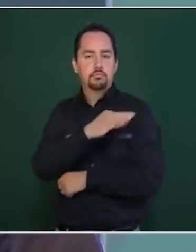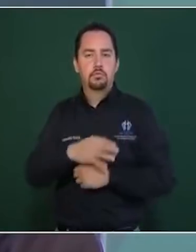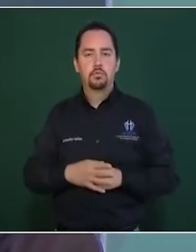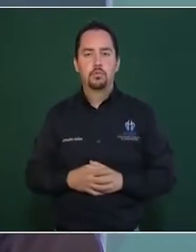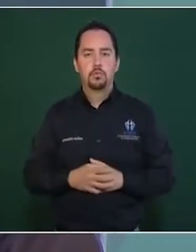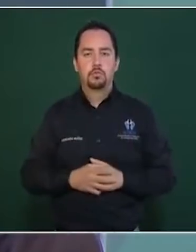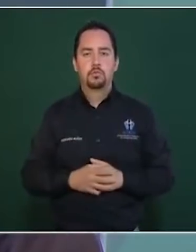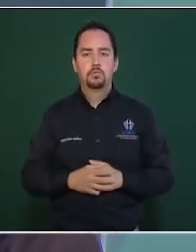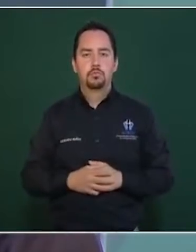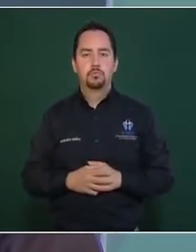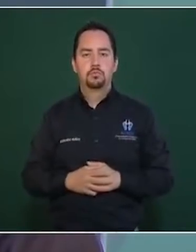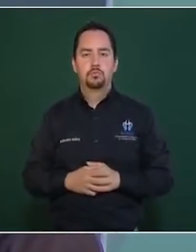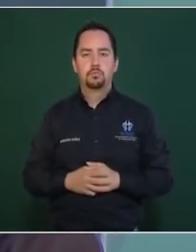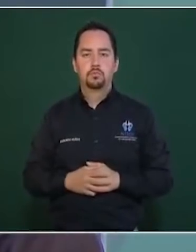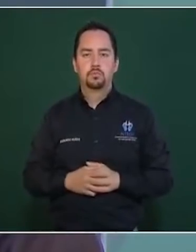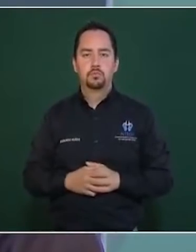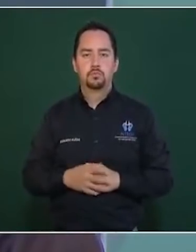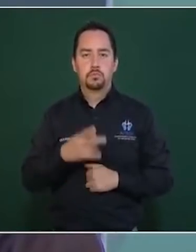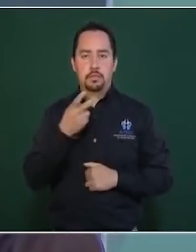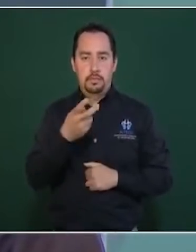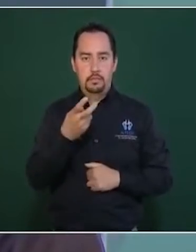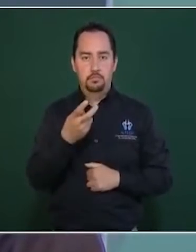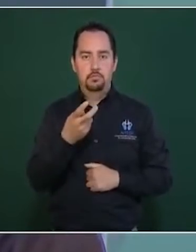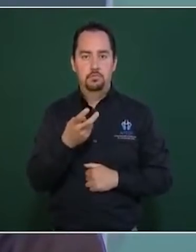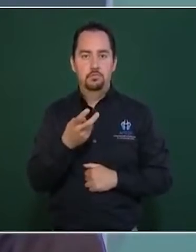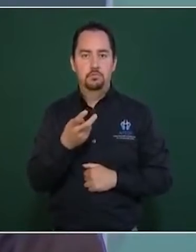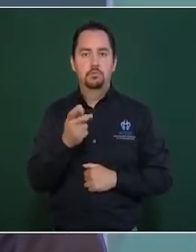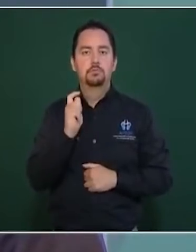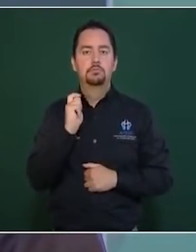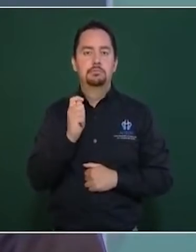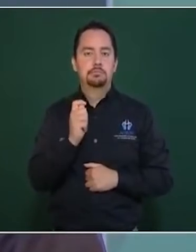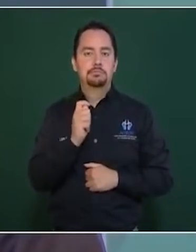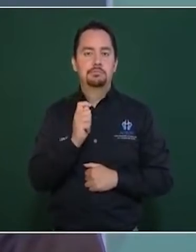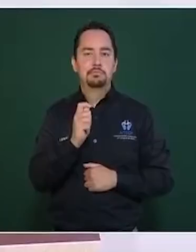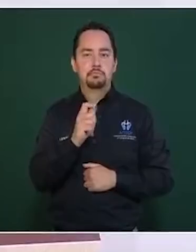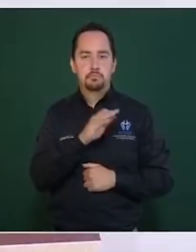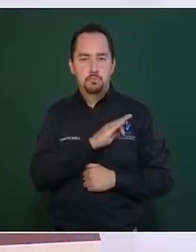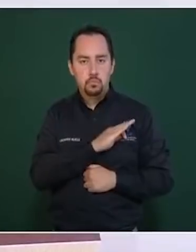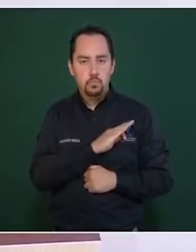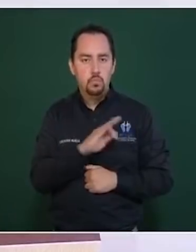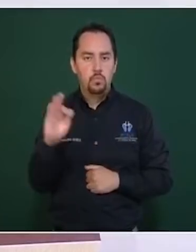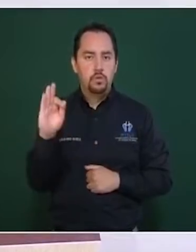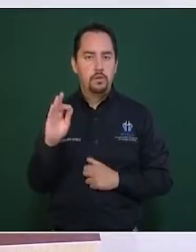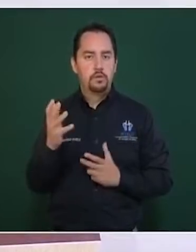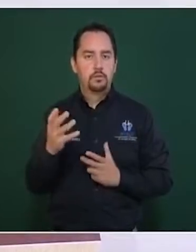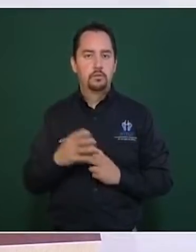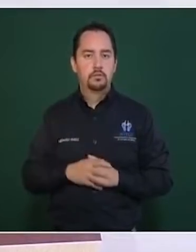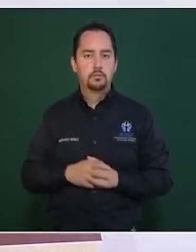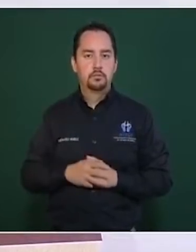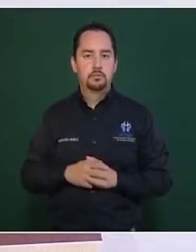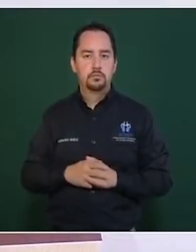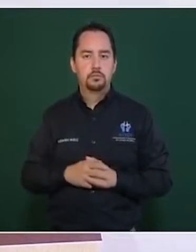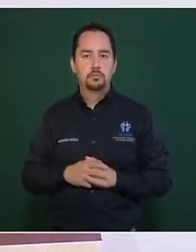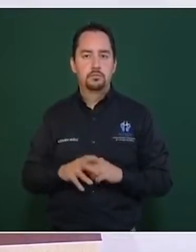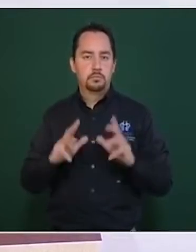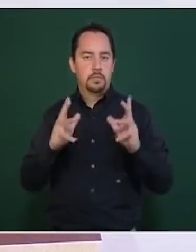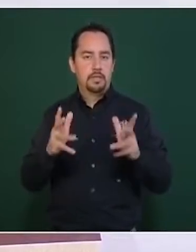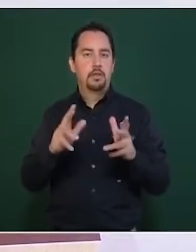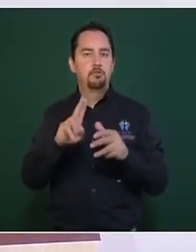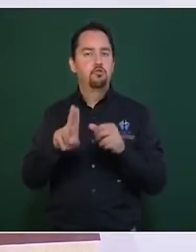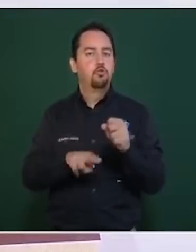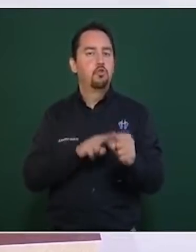y esto permitió que se normalizara